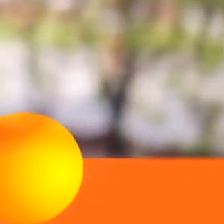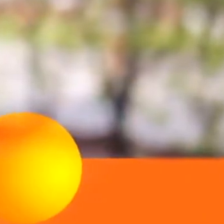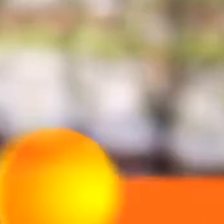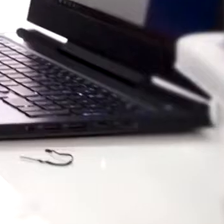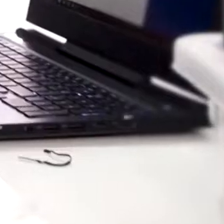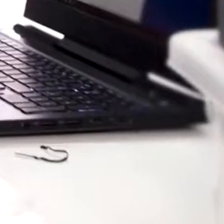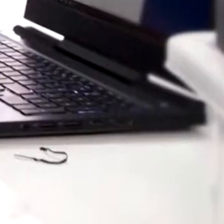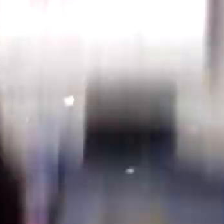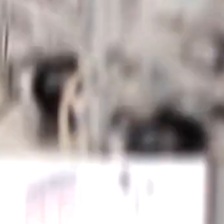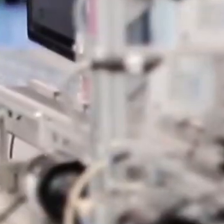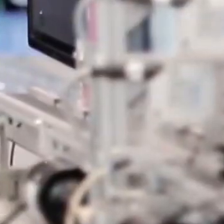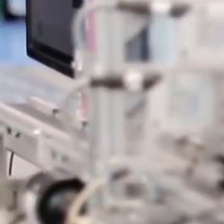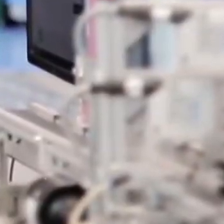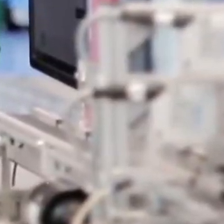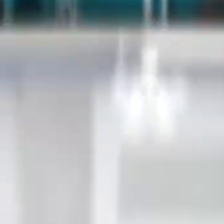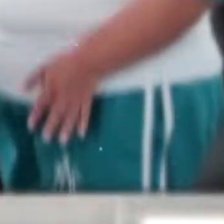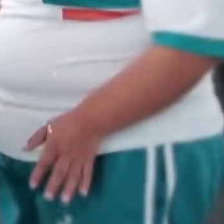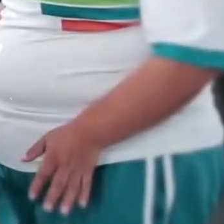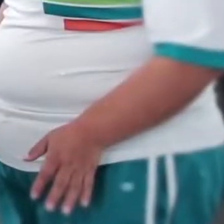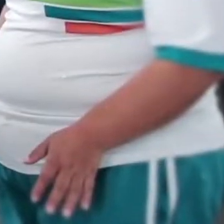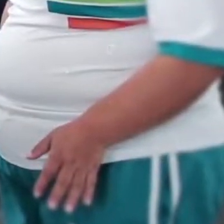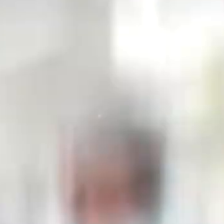SENA Al Aire